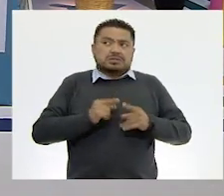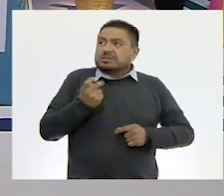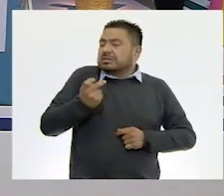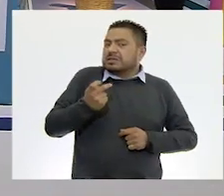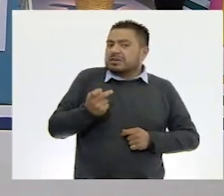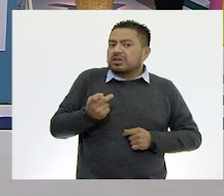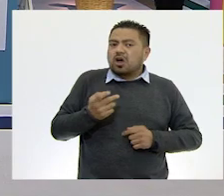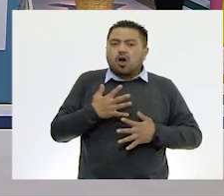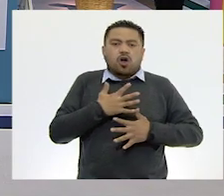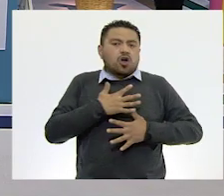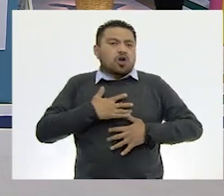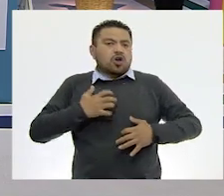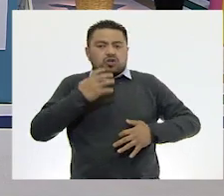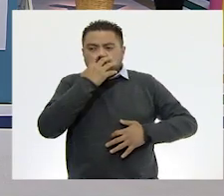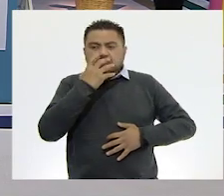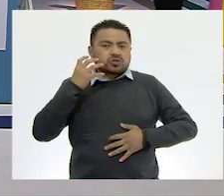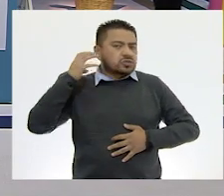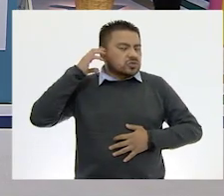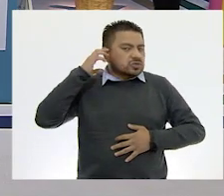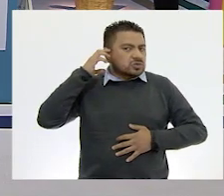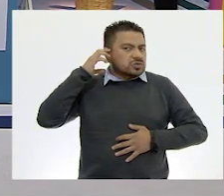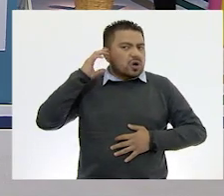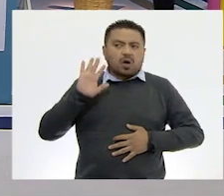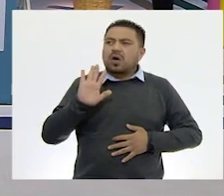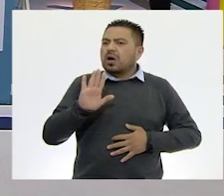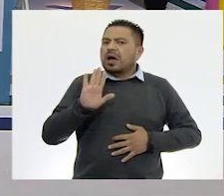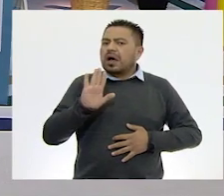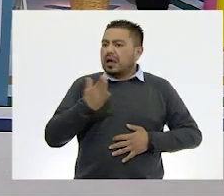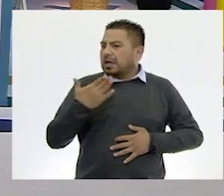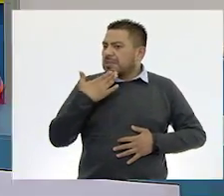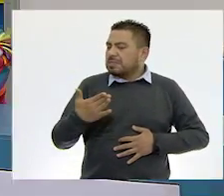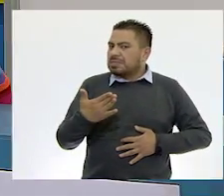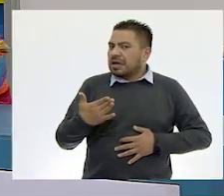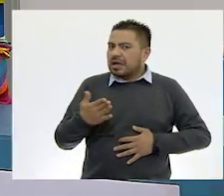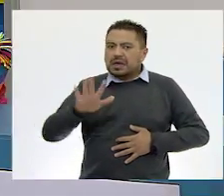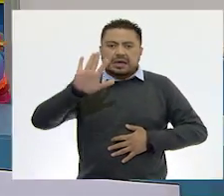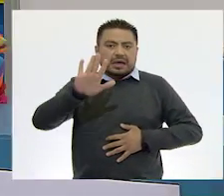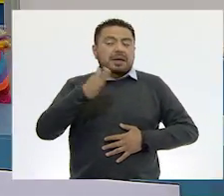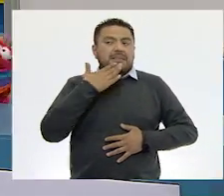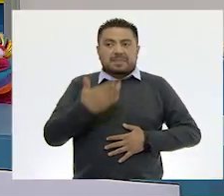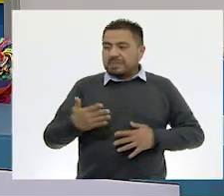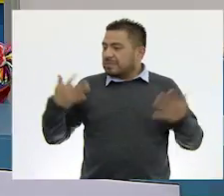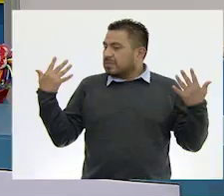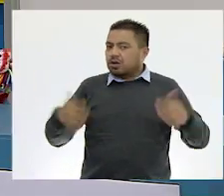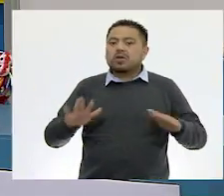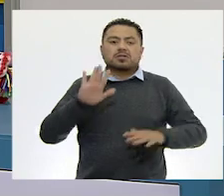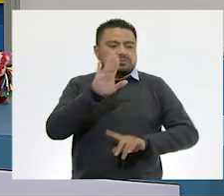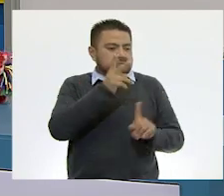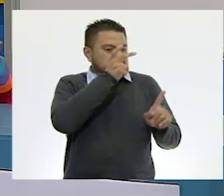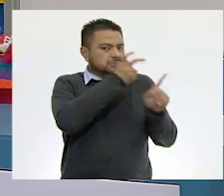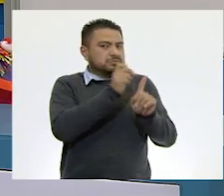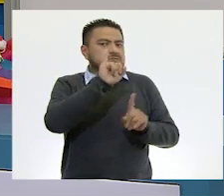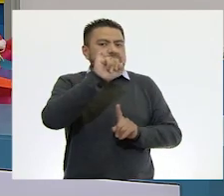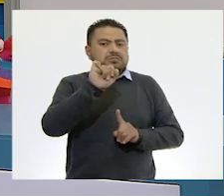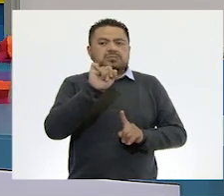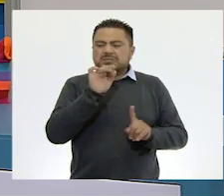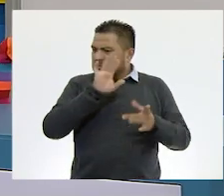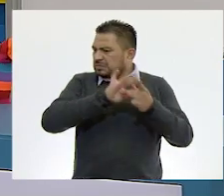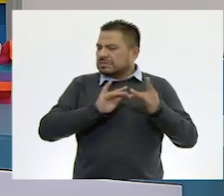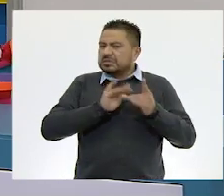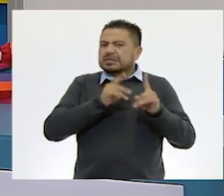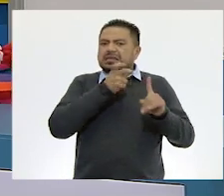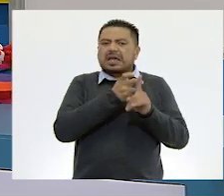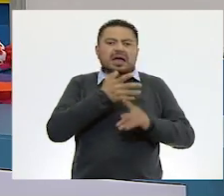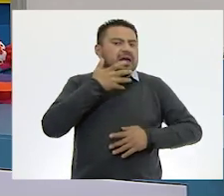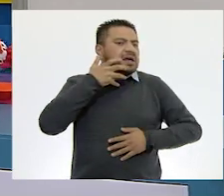un oso. ¿Qué es un oso? A ver, piénsale bien. ¡Ah, muy bien! Correcto. Se trata de